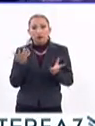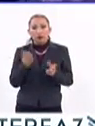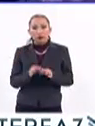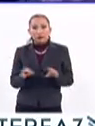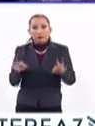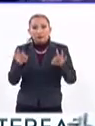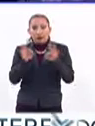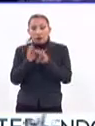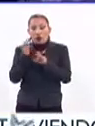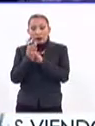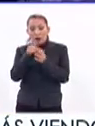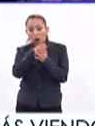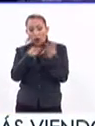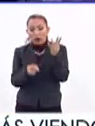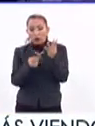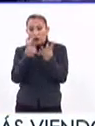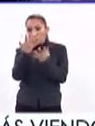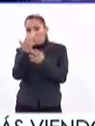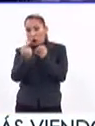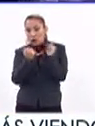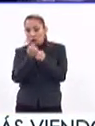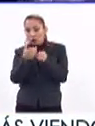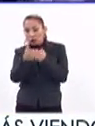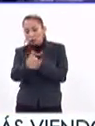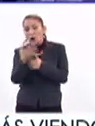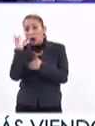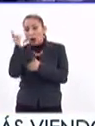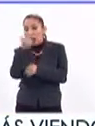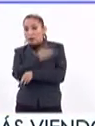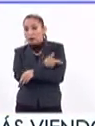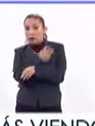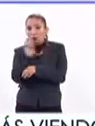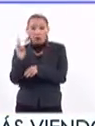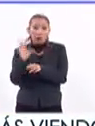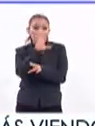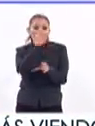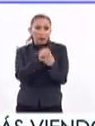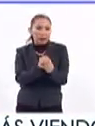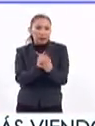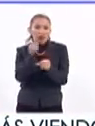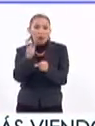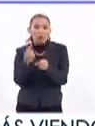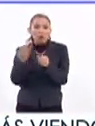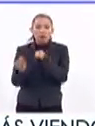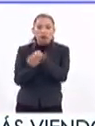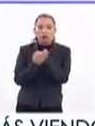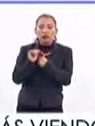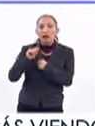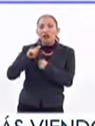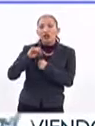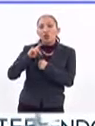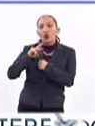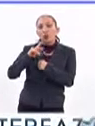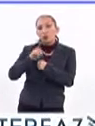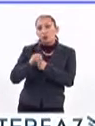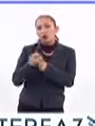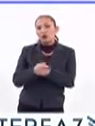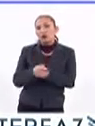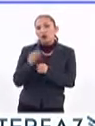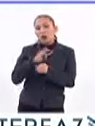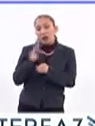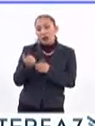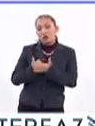que en estos cuatro o cinco años que nos comentas, pues se logre esta vacuna universal, este anticuerpo del que comentabas y que